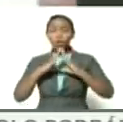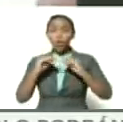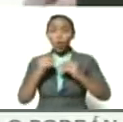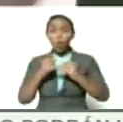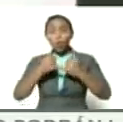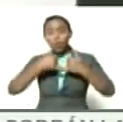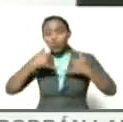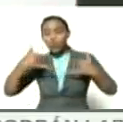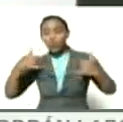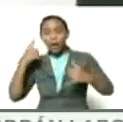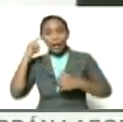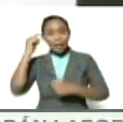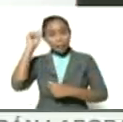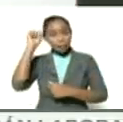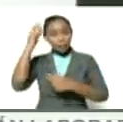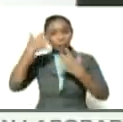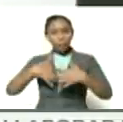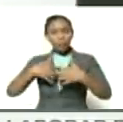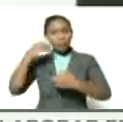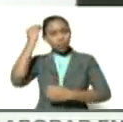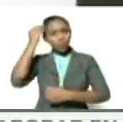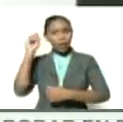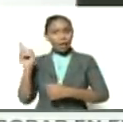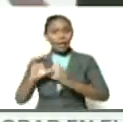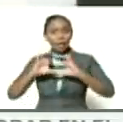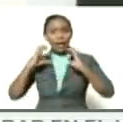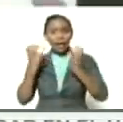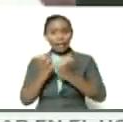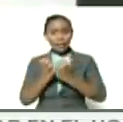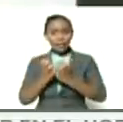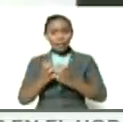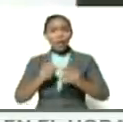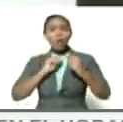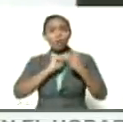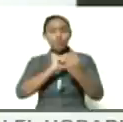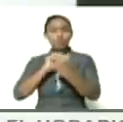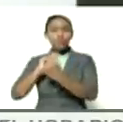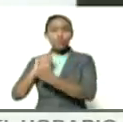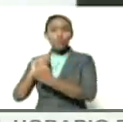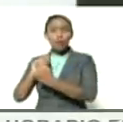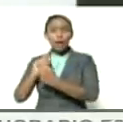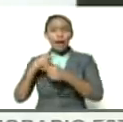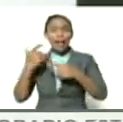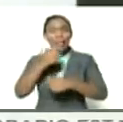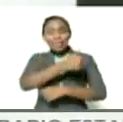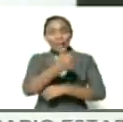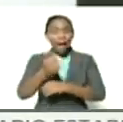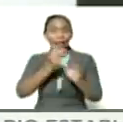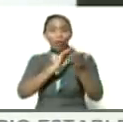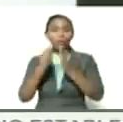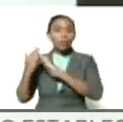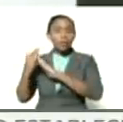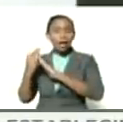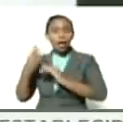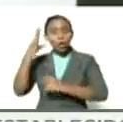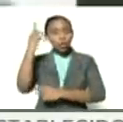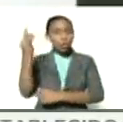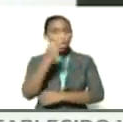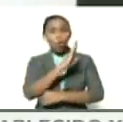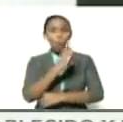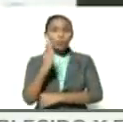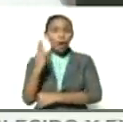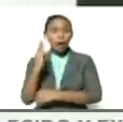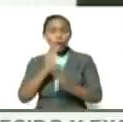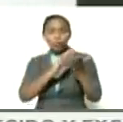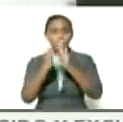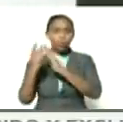para sus reflexiones. Esta clase está siendo grabada y va a ser discutida, debatida en cada comuna, en cada consejo comunal, en